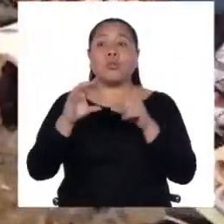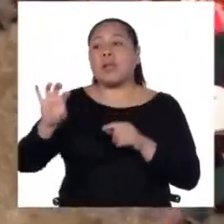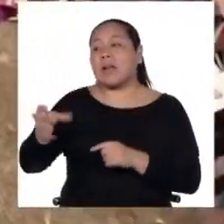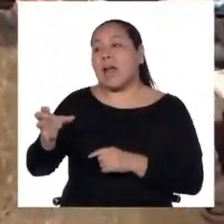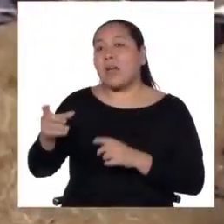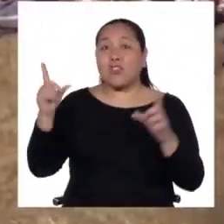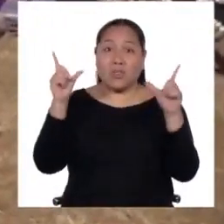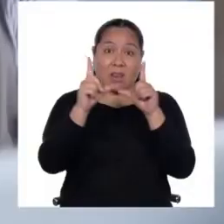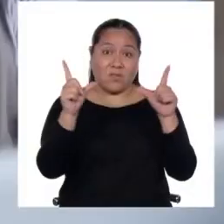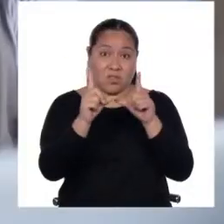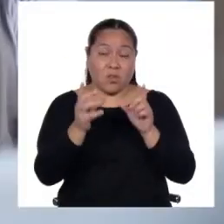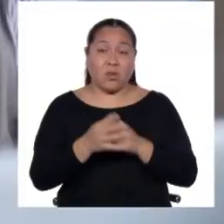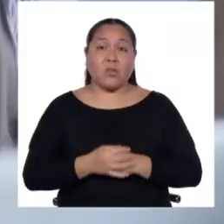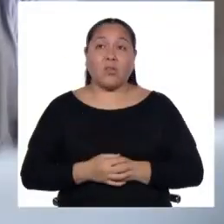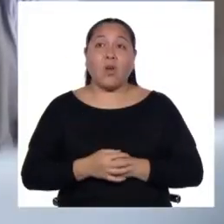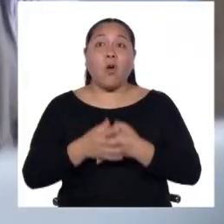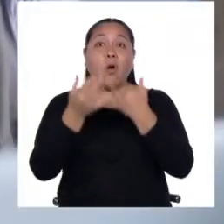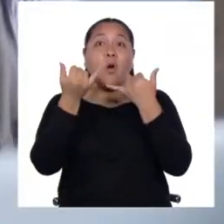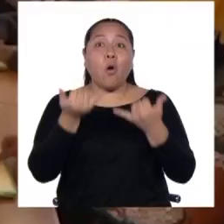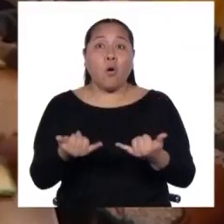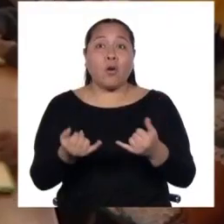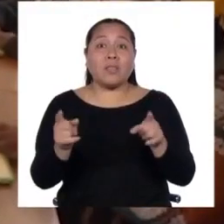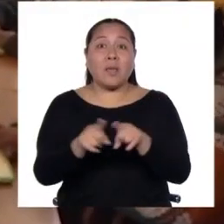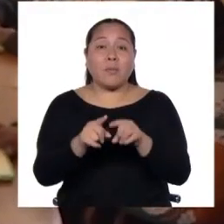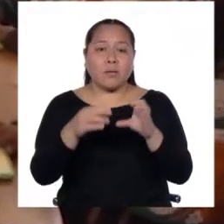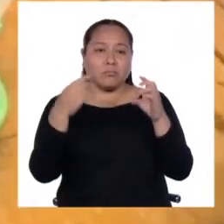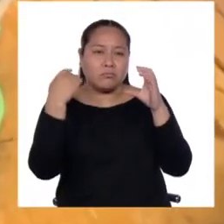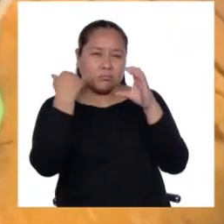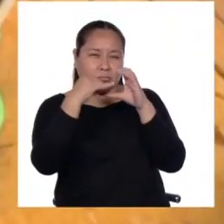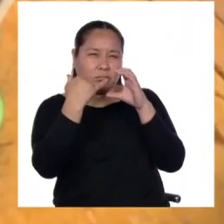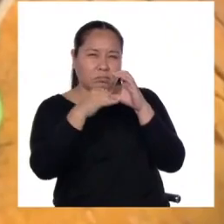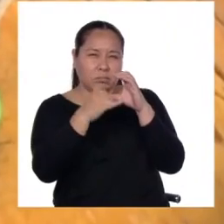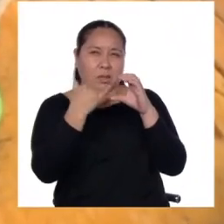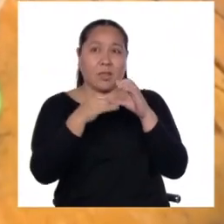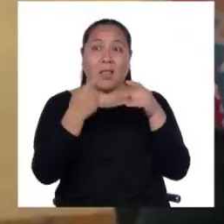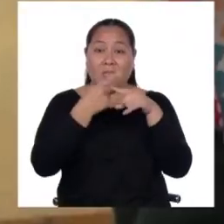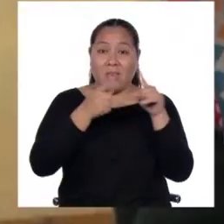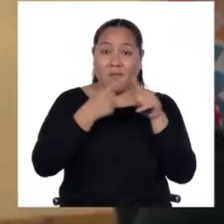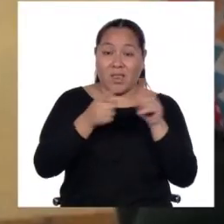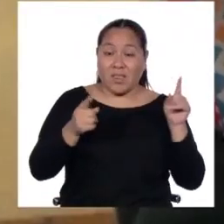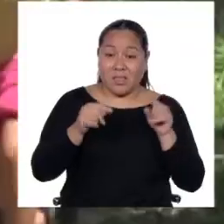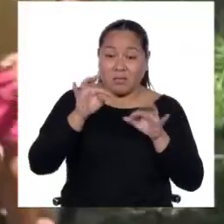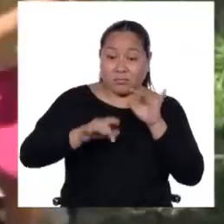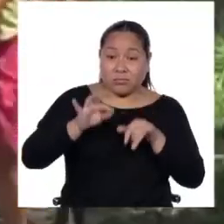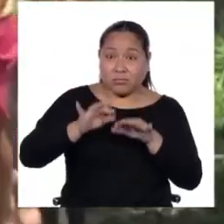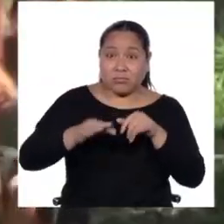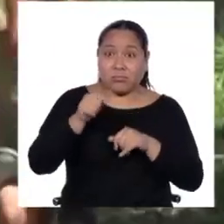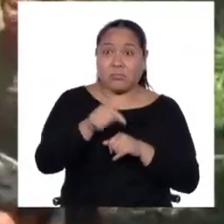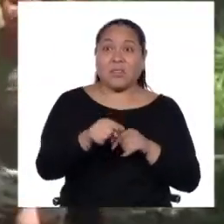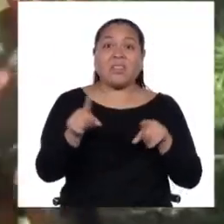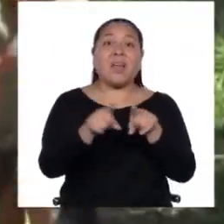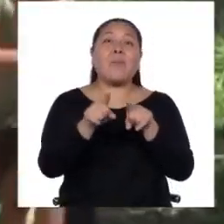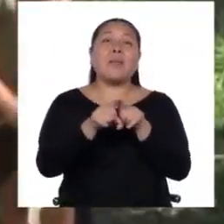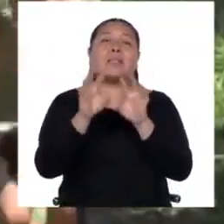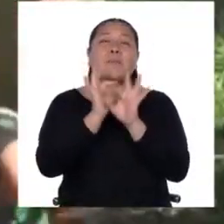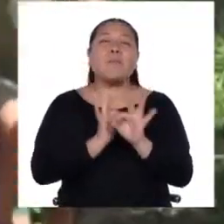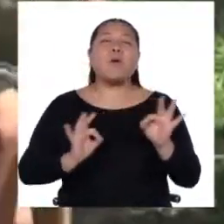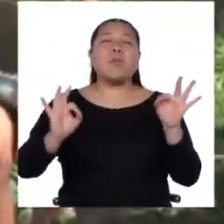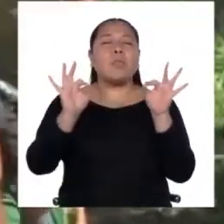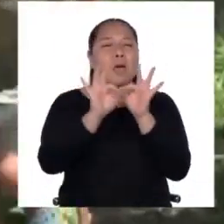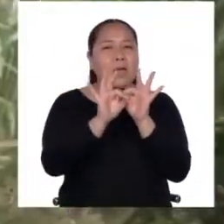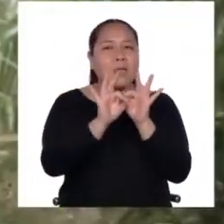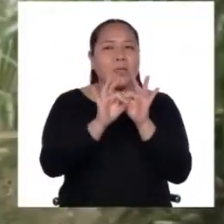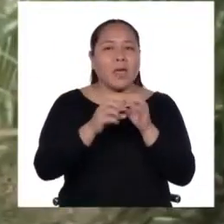radio y la televisión, hoy las redes sociales y demás plataformas digitales juegan un rol fundamental